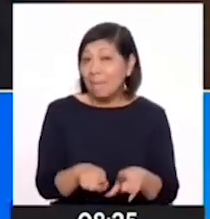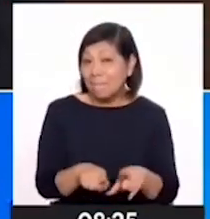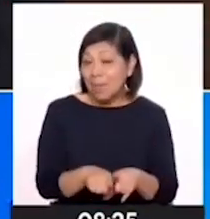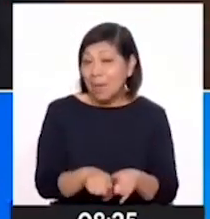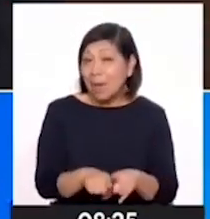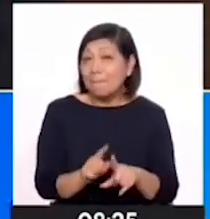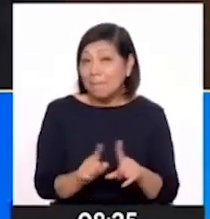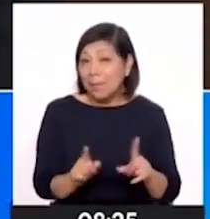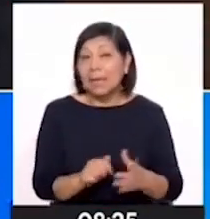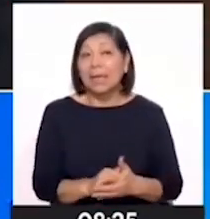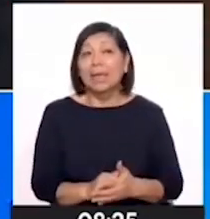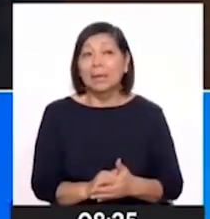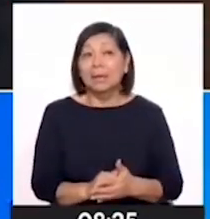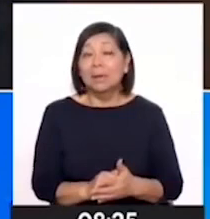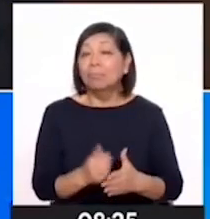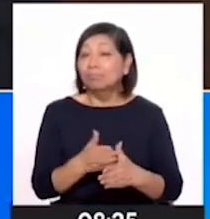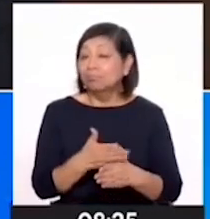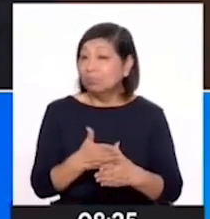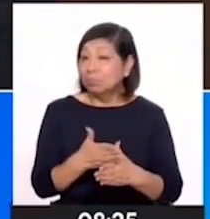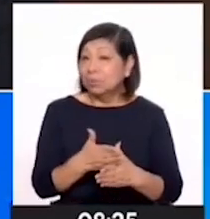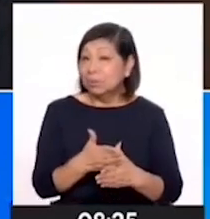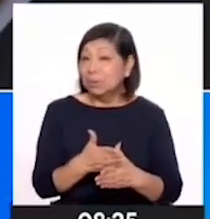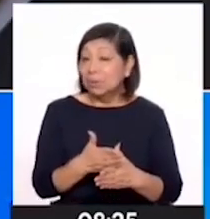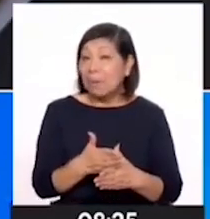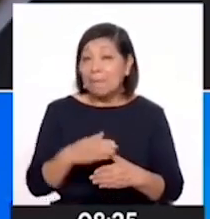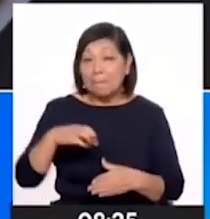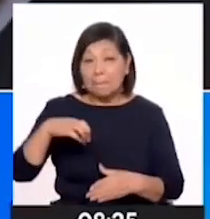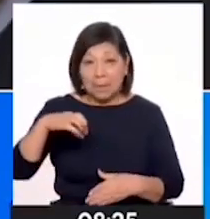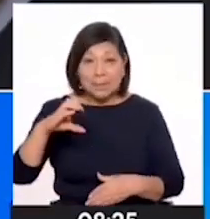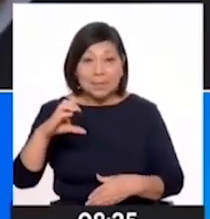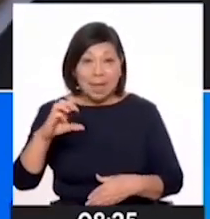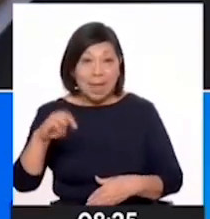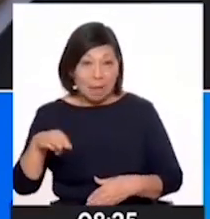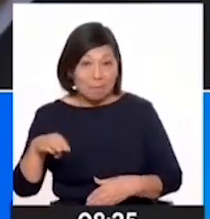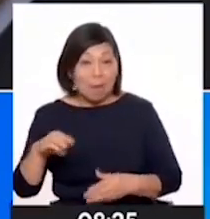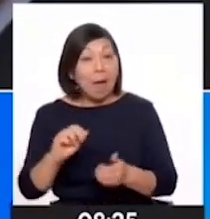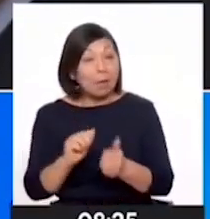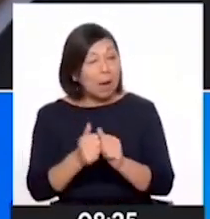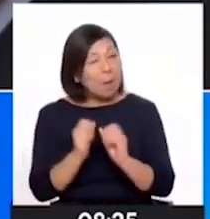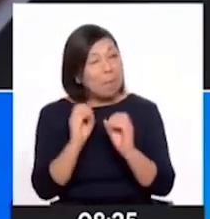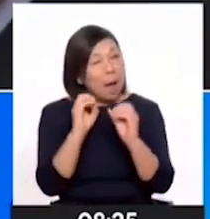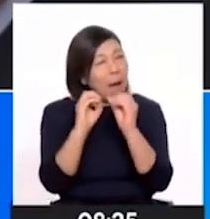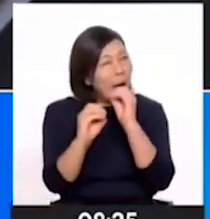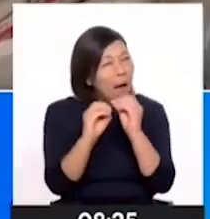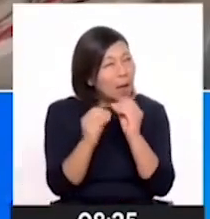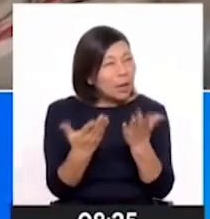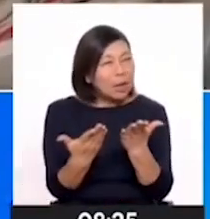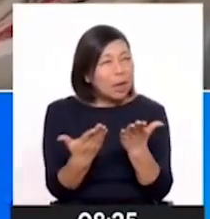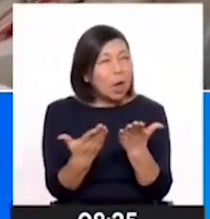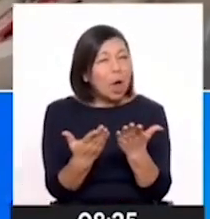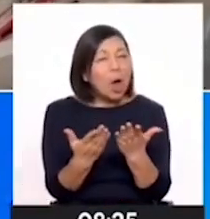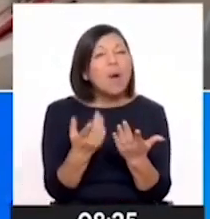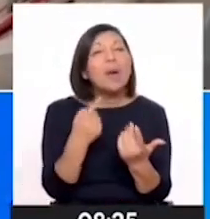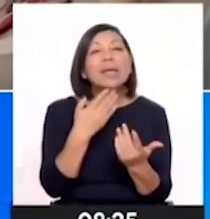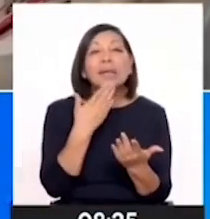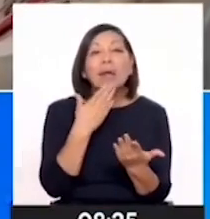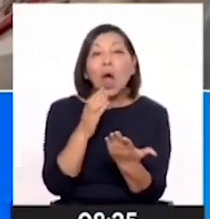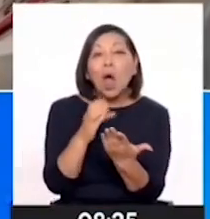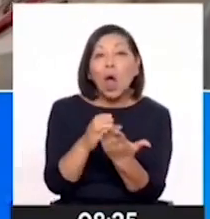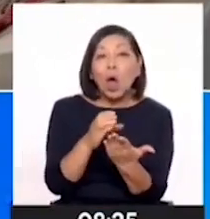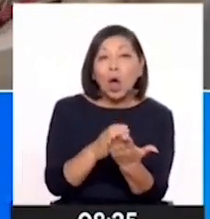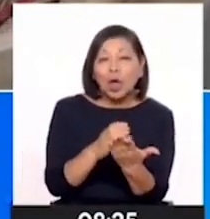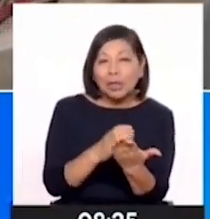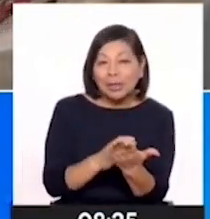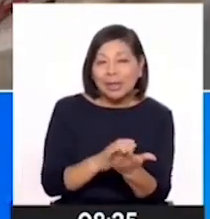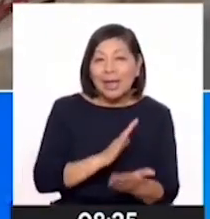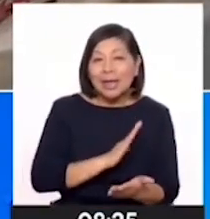activación de parte de la PCM, de hacer las modificatorias a la ley de contrataciones también con el